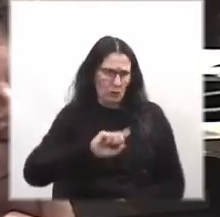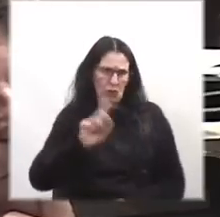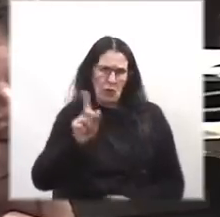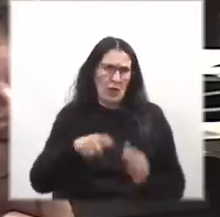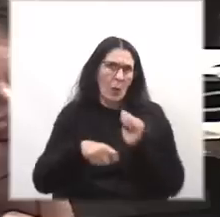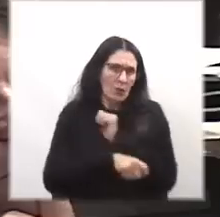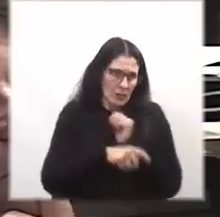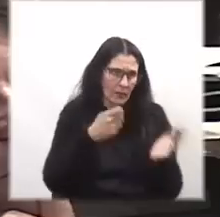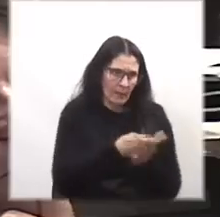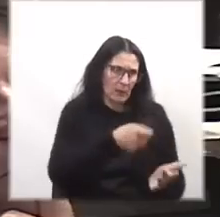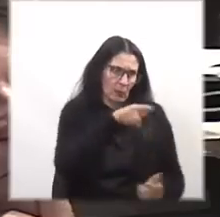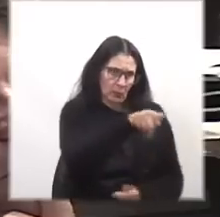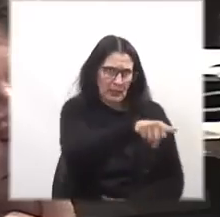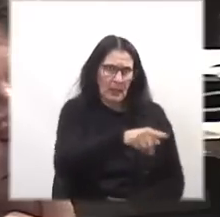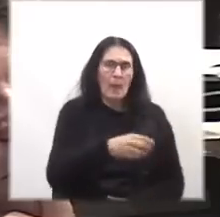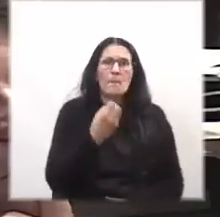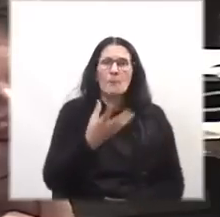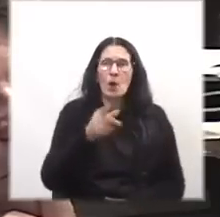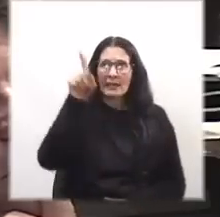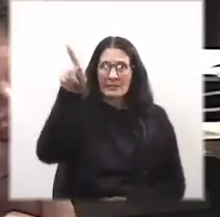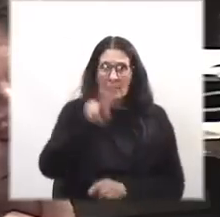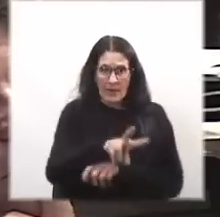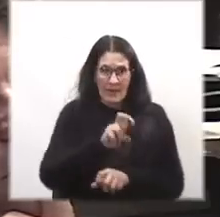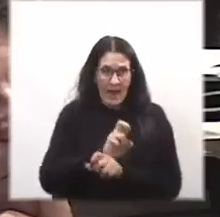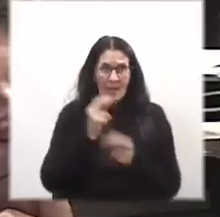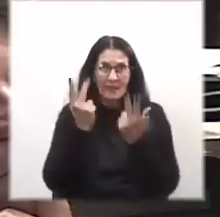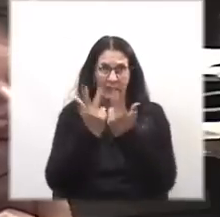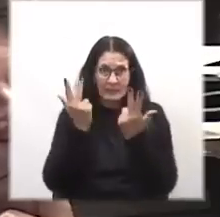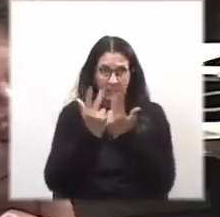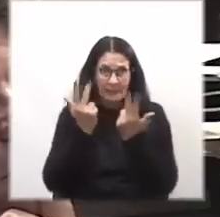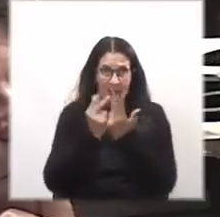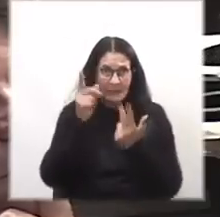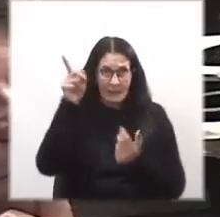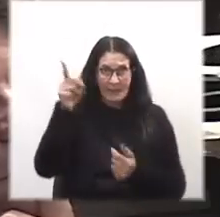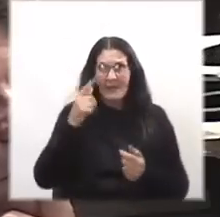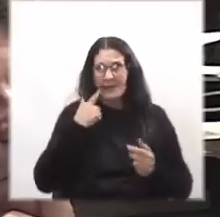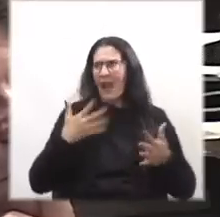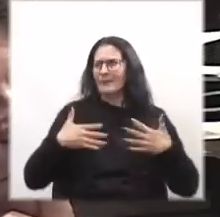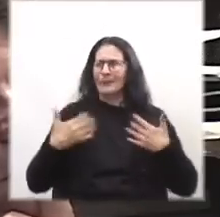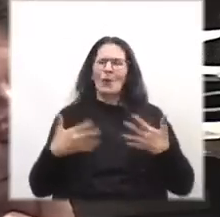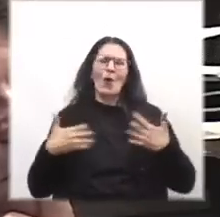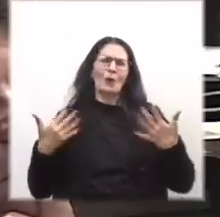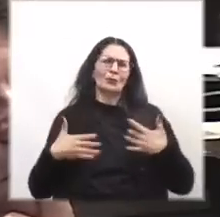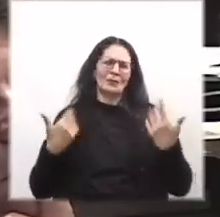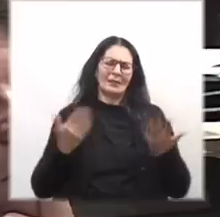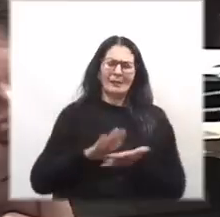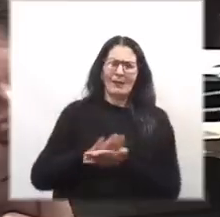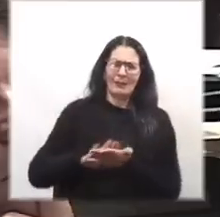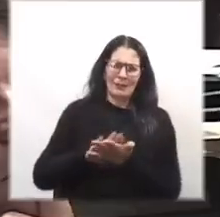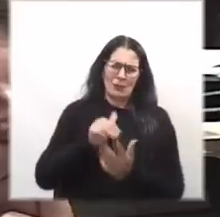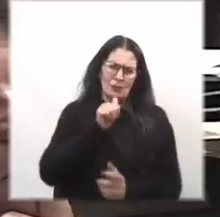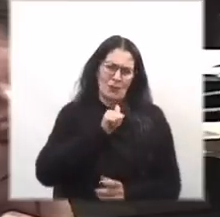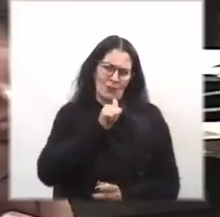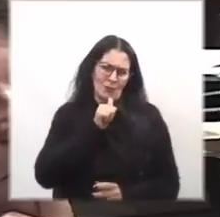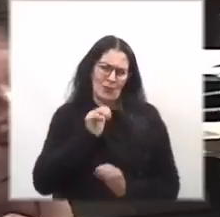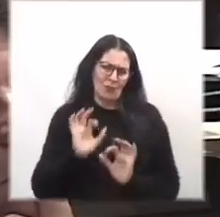a usted porque esa fiscal de 33 sabe la sanción que consiguió y estaba muy contenta con el arreglo que había llegado